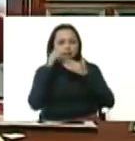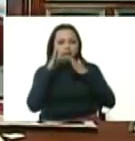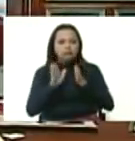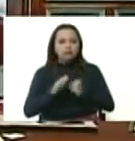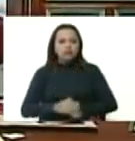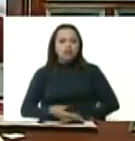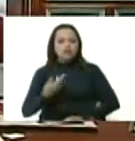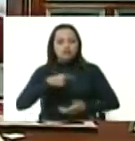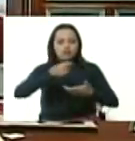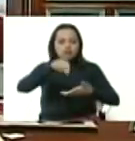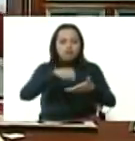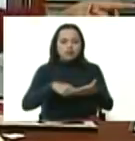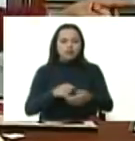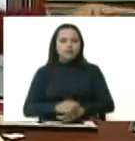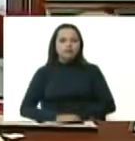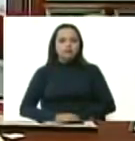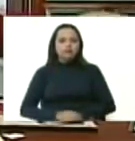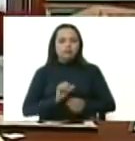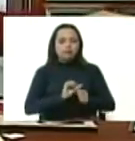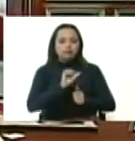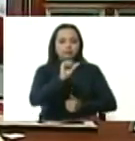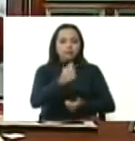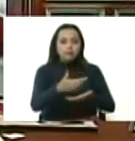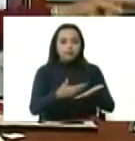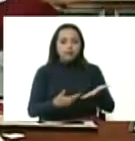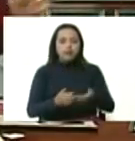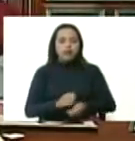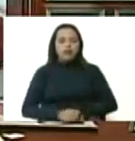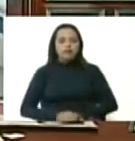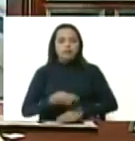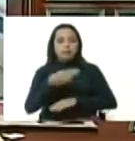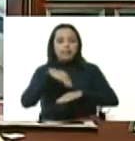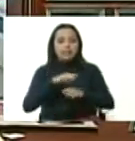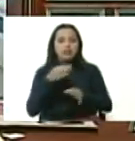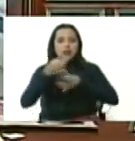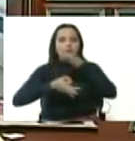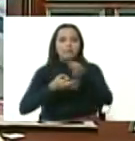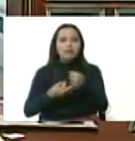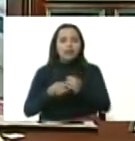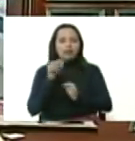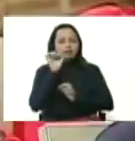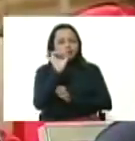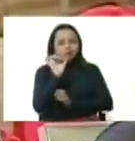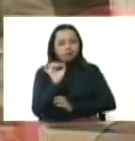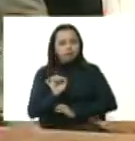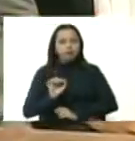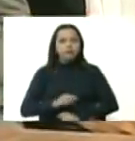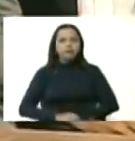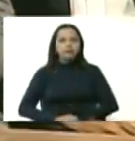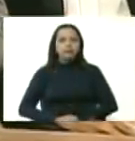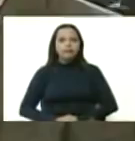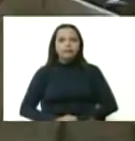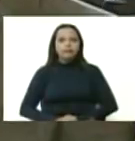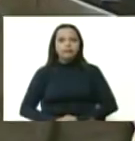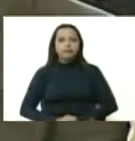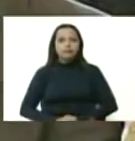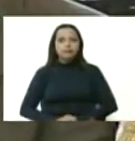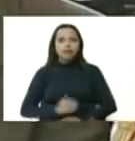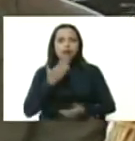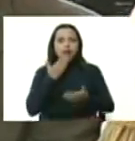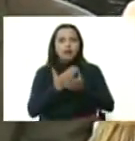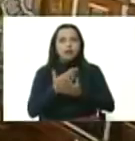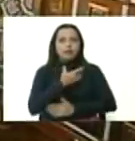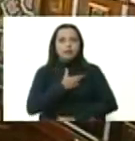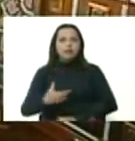voy a firmar el decreto mientras nuestro ministro lo explica con detalle gracias presidente